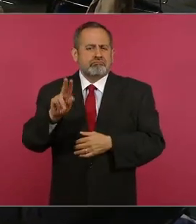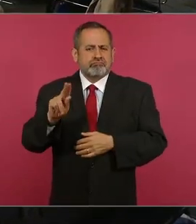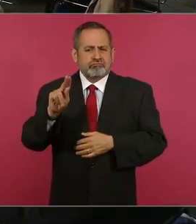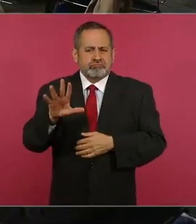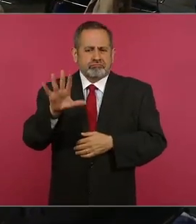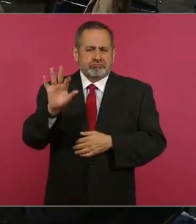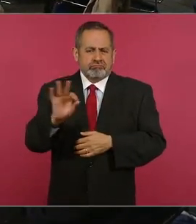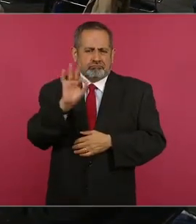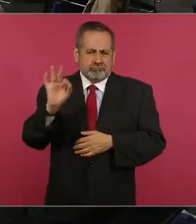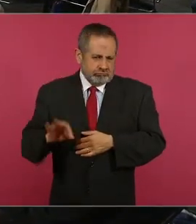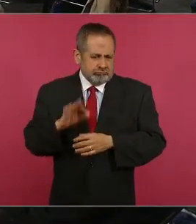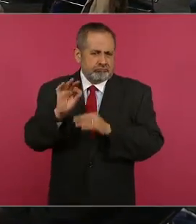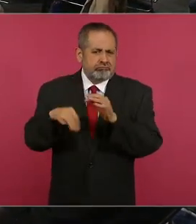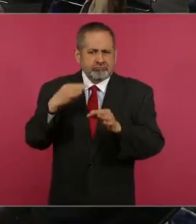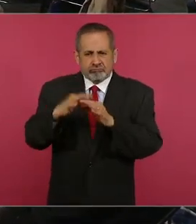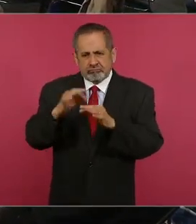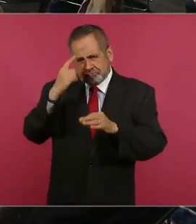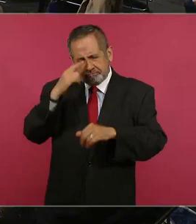el día de hoy